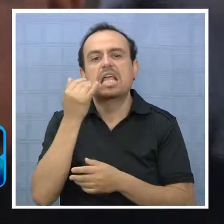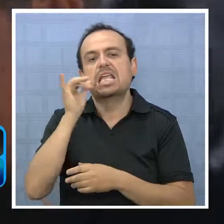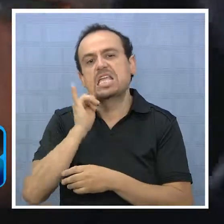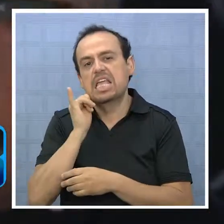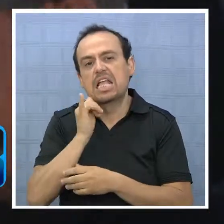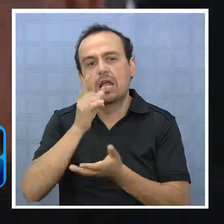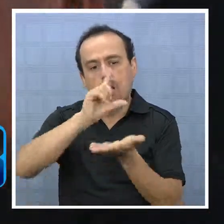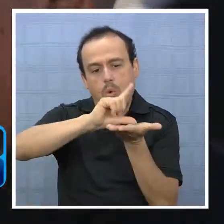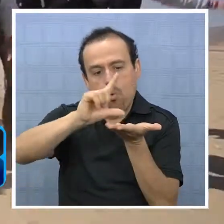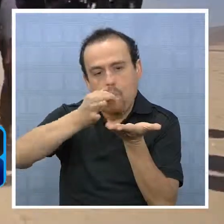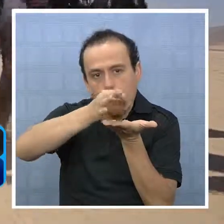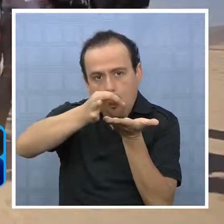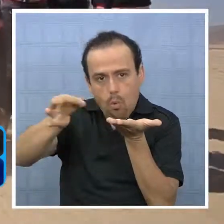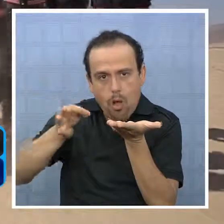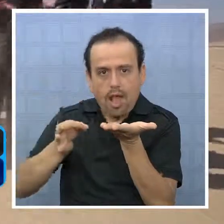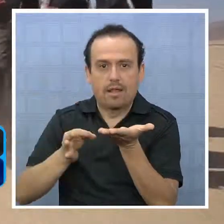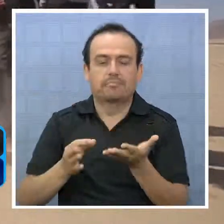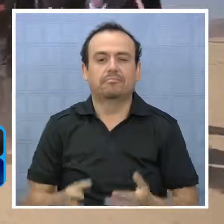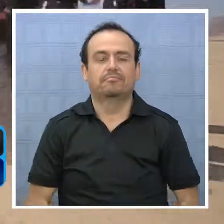Iquique y lugares cercanos.